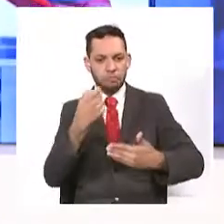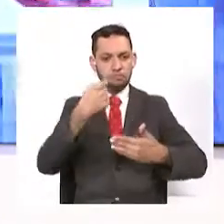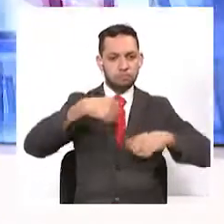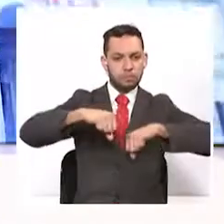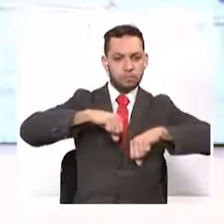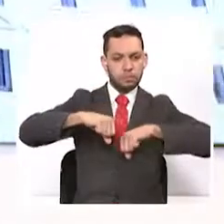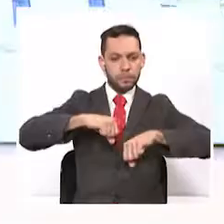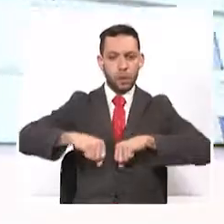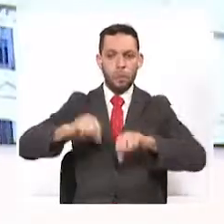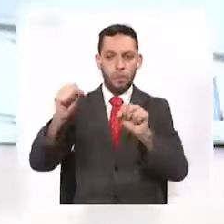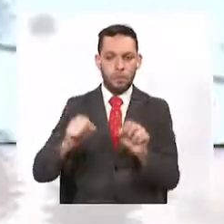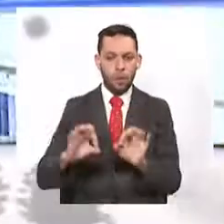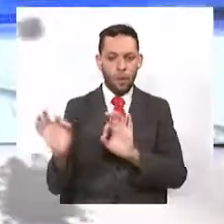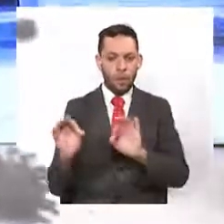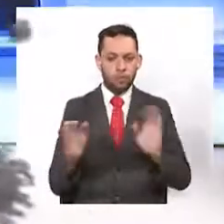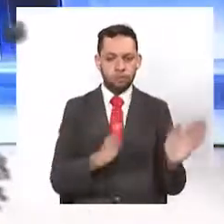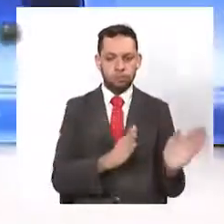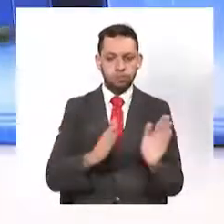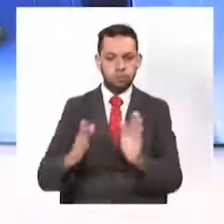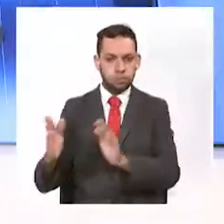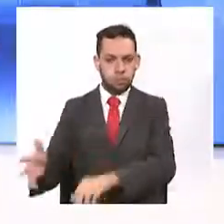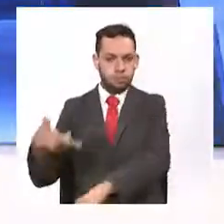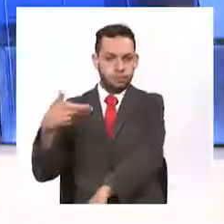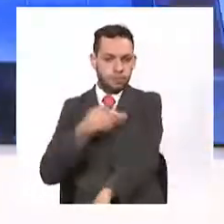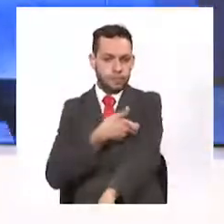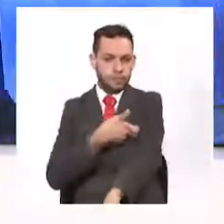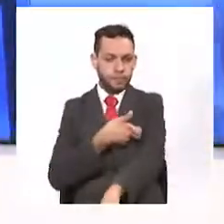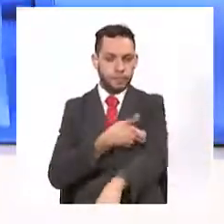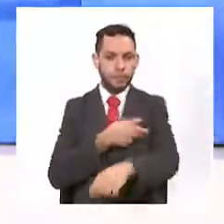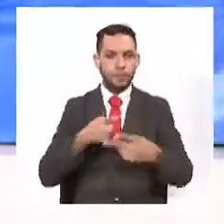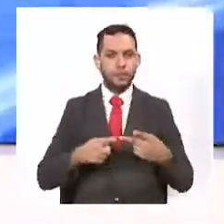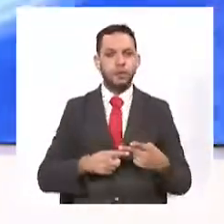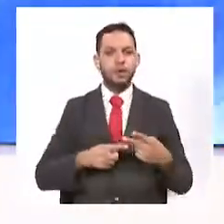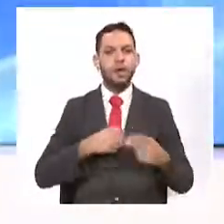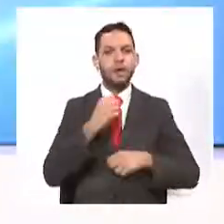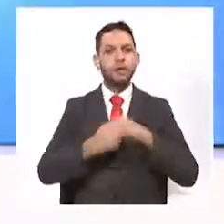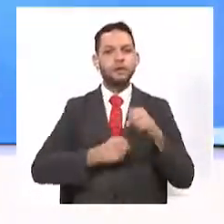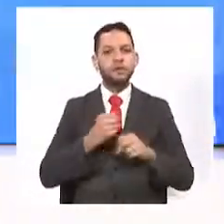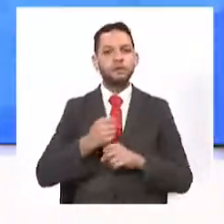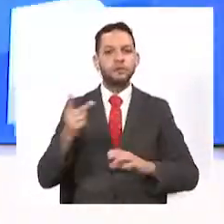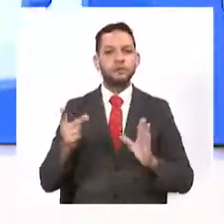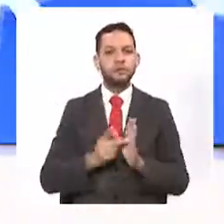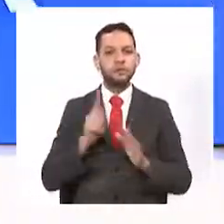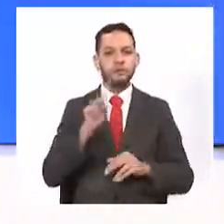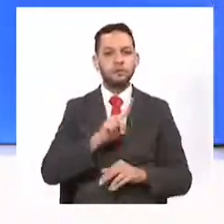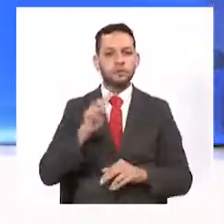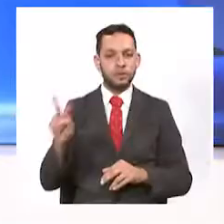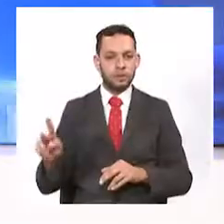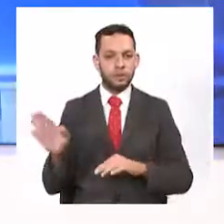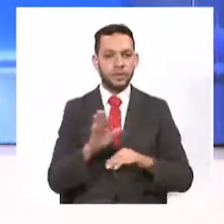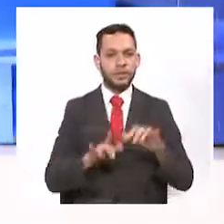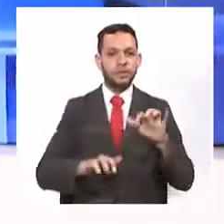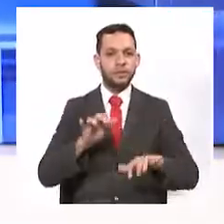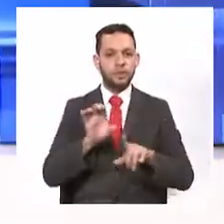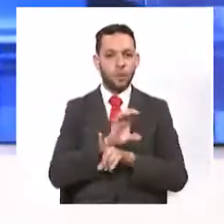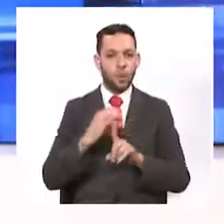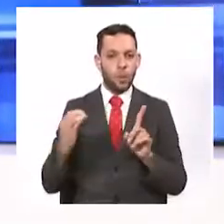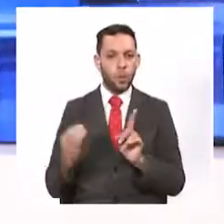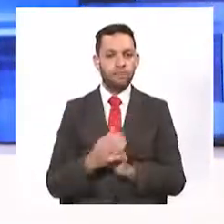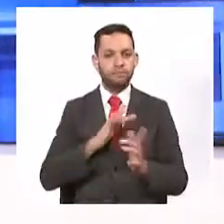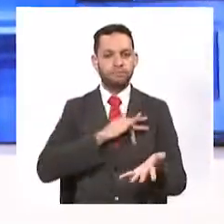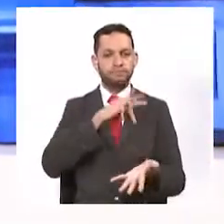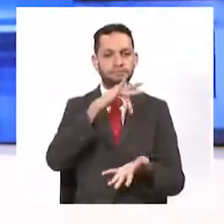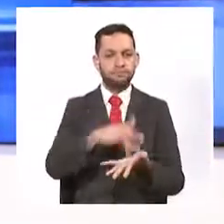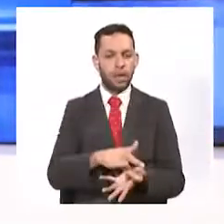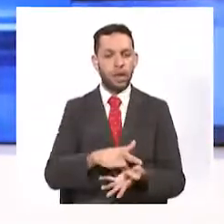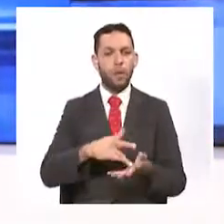proceso de aplicación de la vacuna contra la COVID-19. Para la vigencia 2021, la Secretaría de Cultura de Caldas espera intervenir las obras de